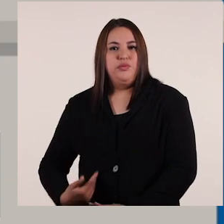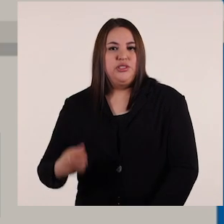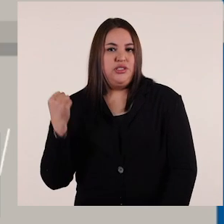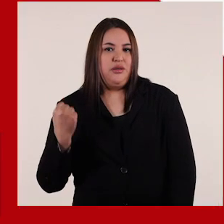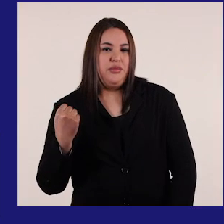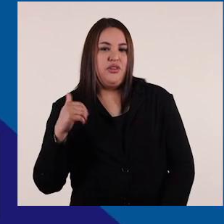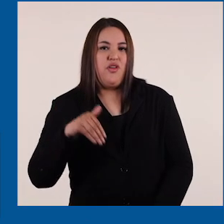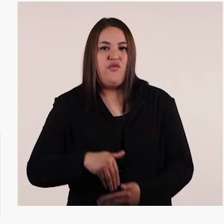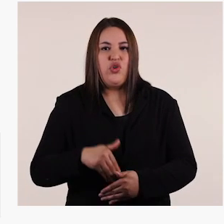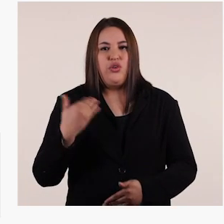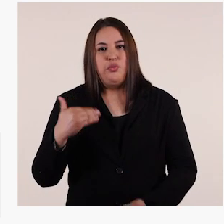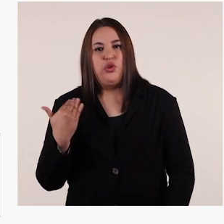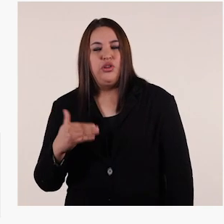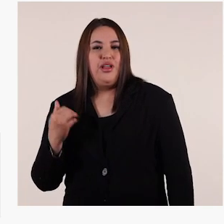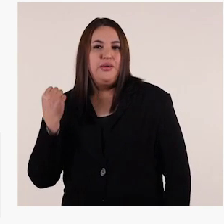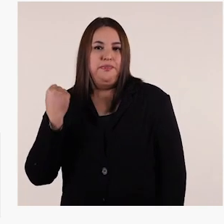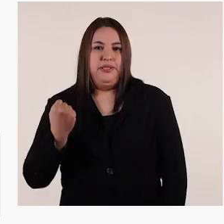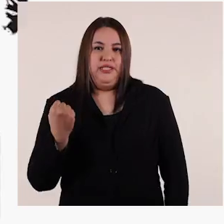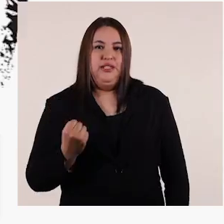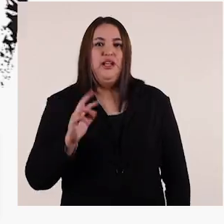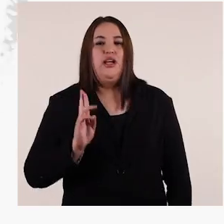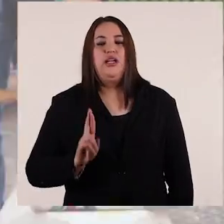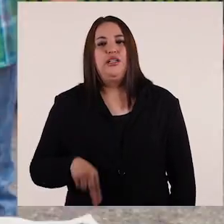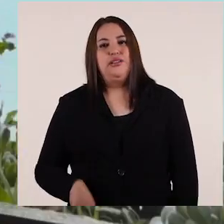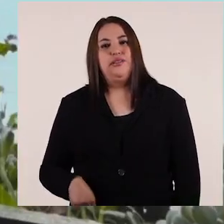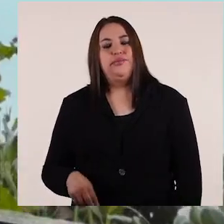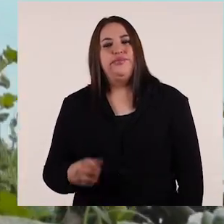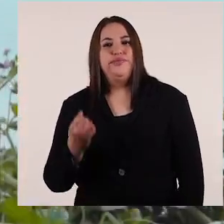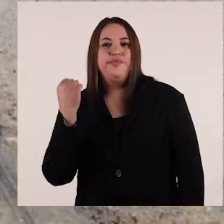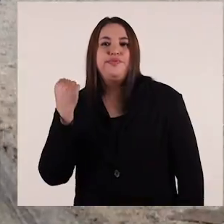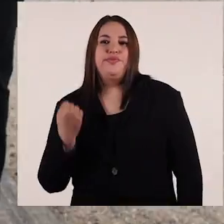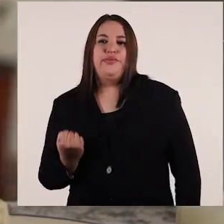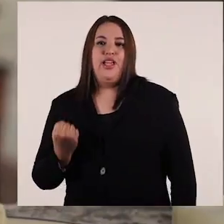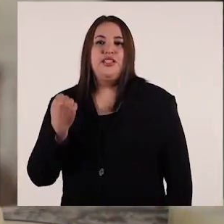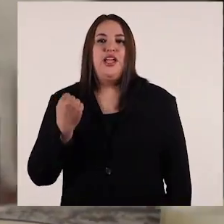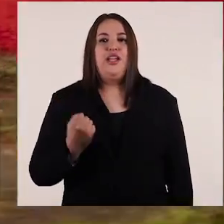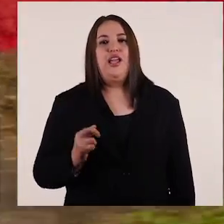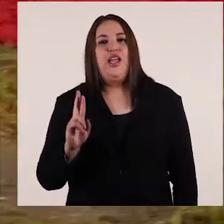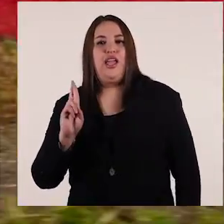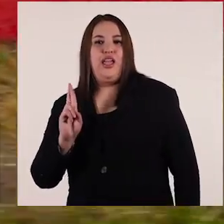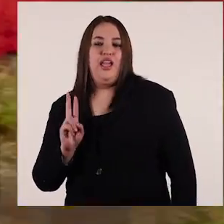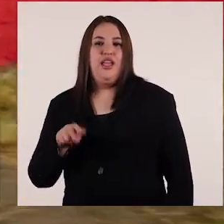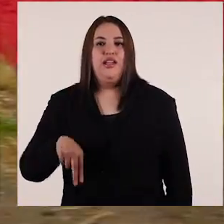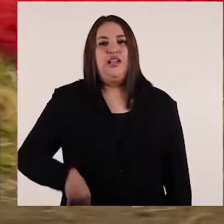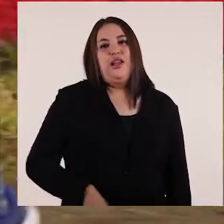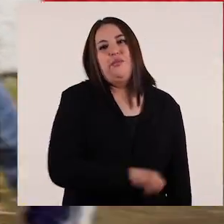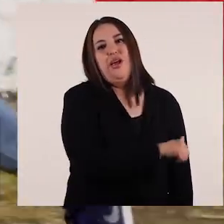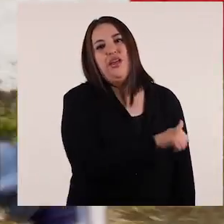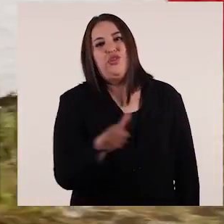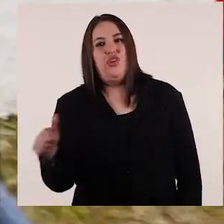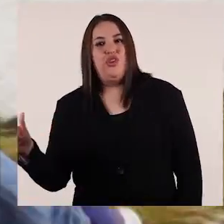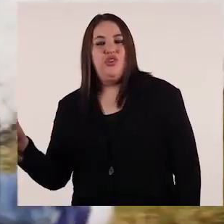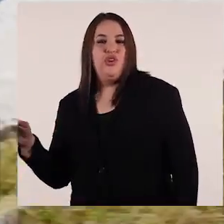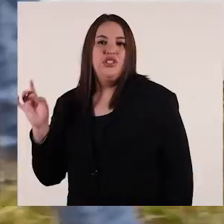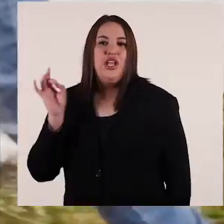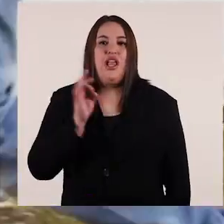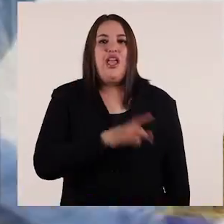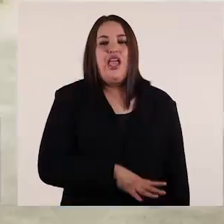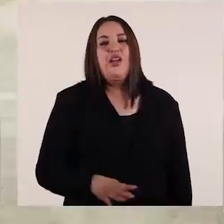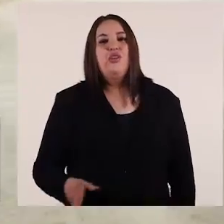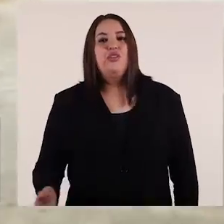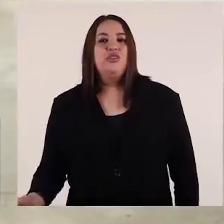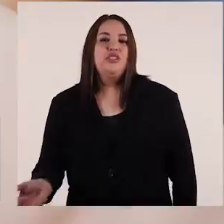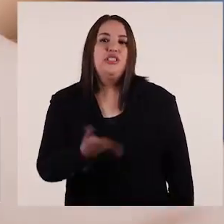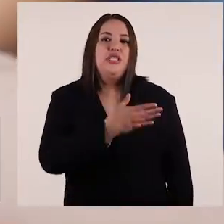Piñera. Mi voto sirve. Piñera SRN. Piñera SRN. Para todos los